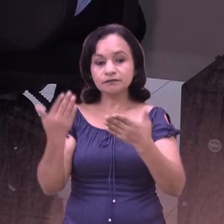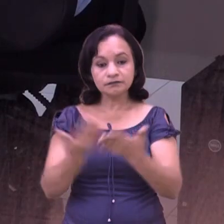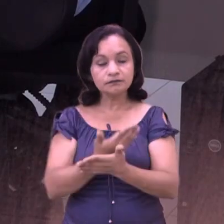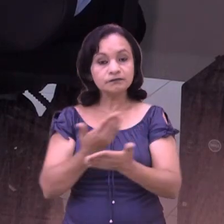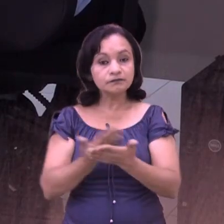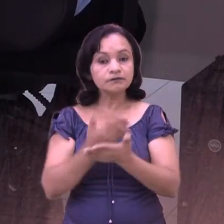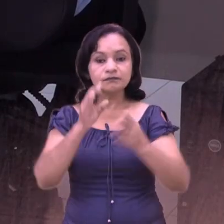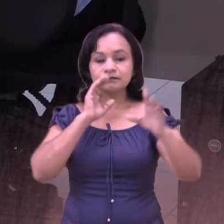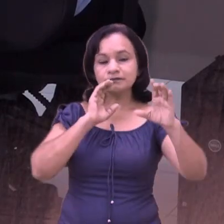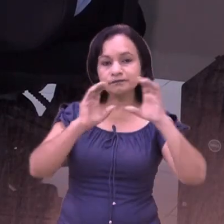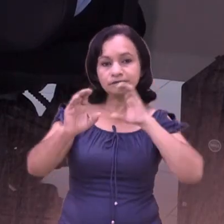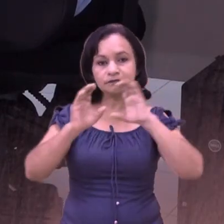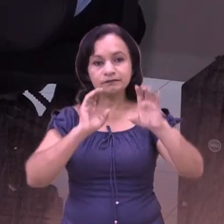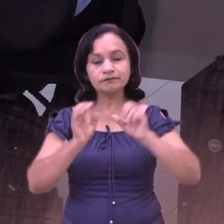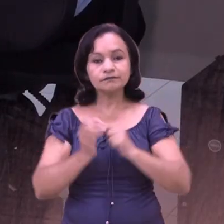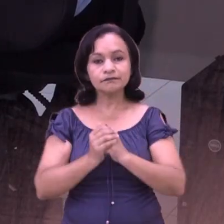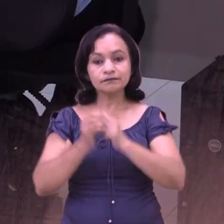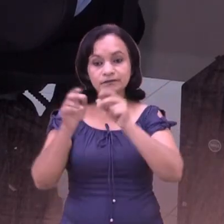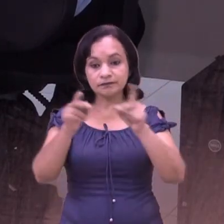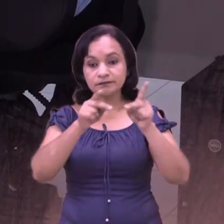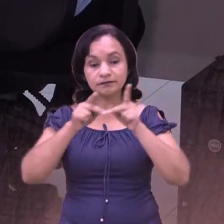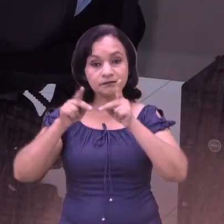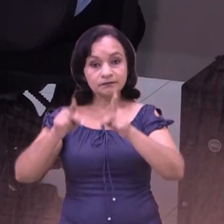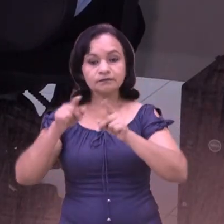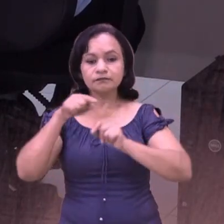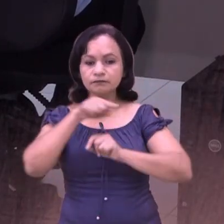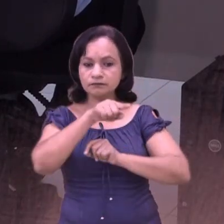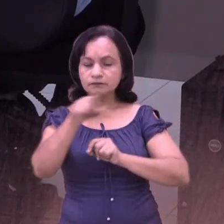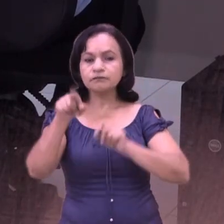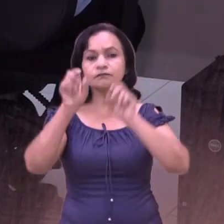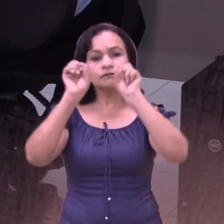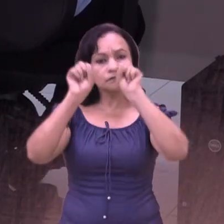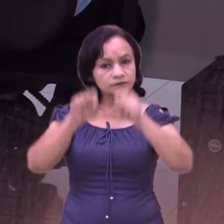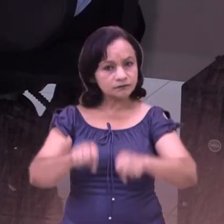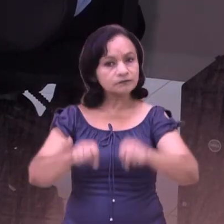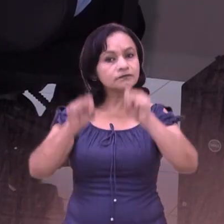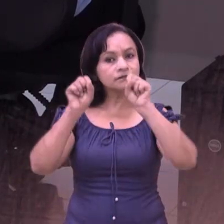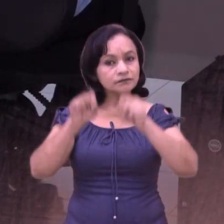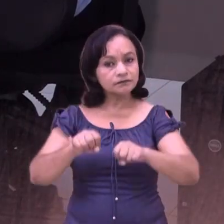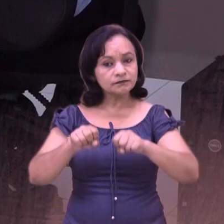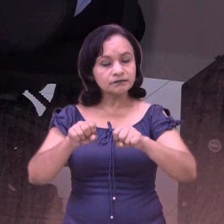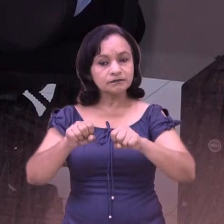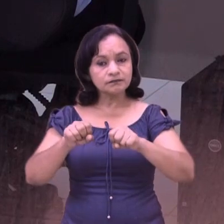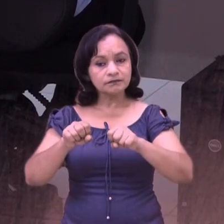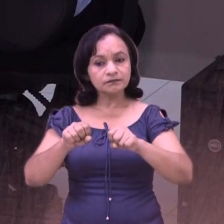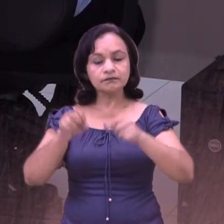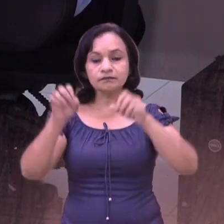de distintas tecnologías de comunicación, para que los compañeros también